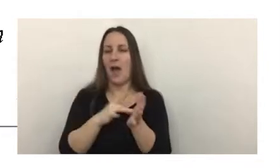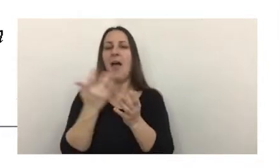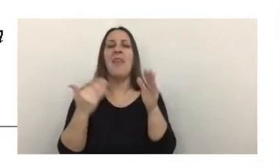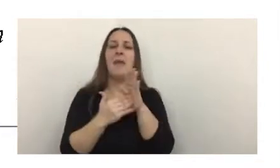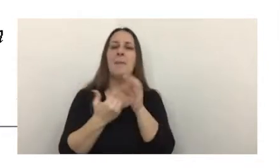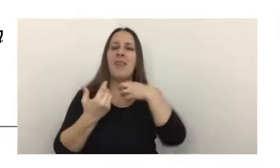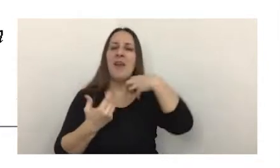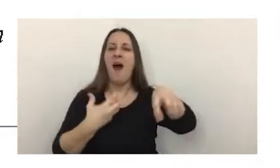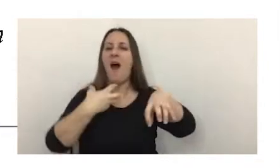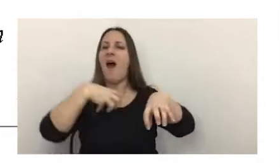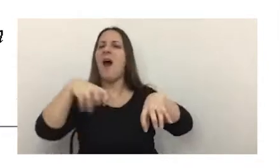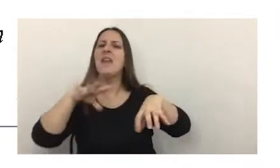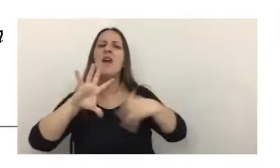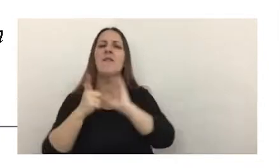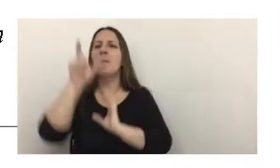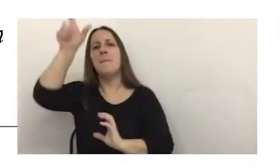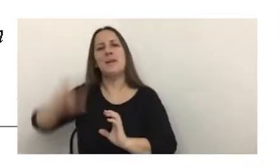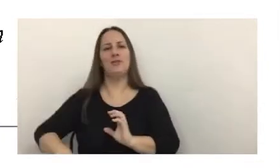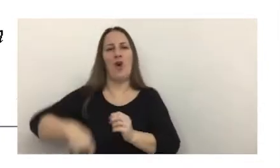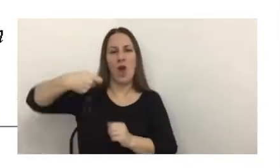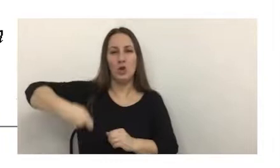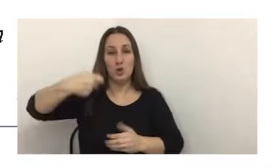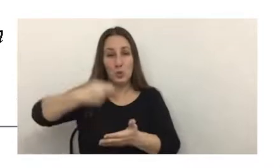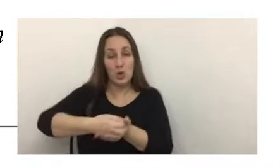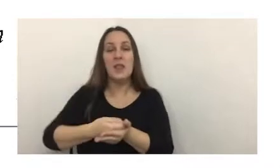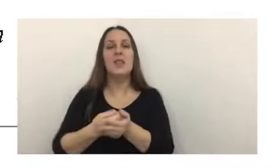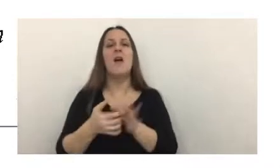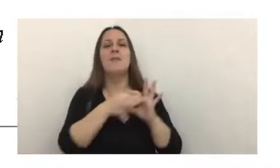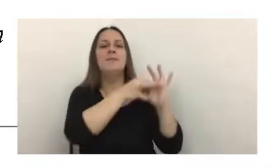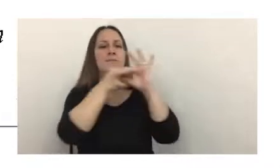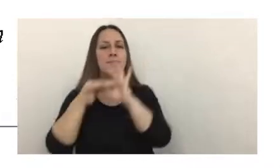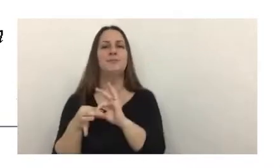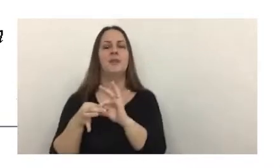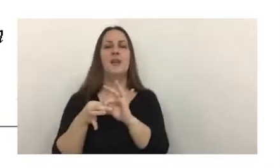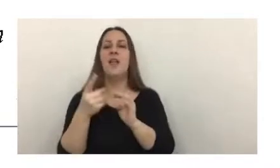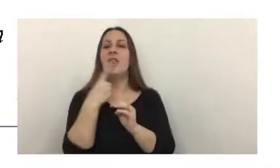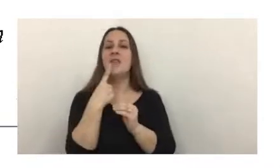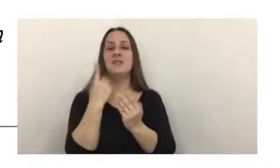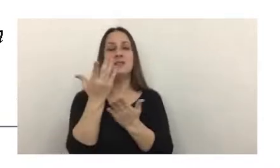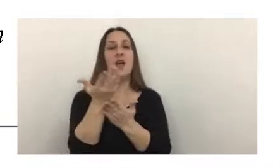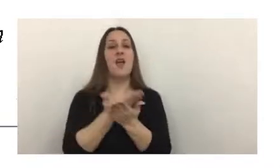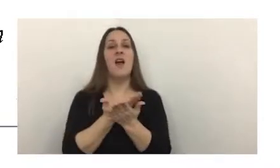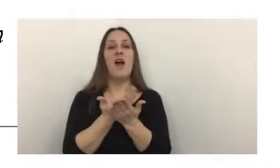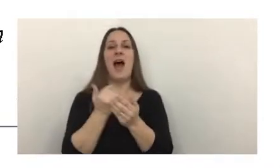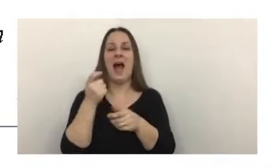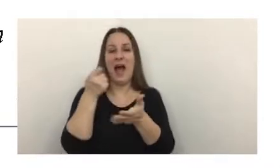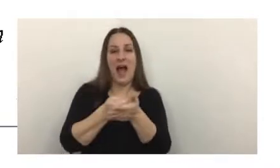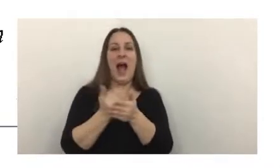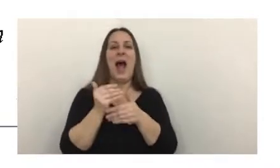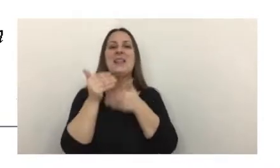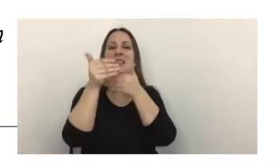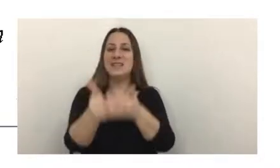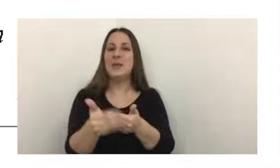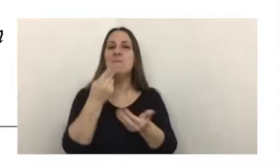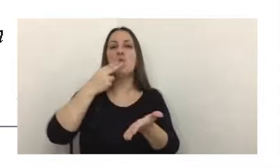dependiendo del tipo de contribuyente, que está vinculado con la determinación de los anticipos de